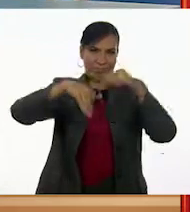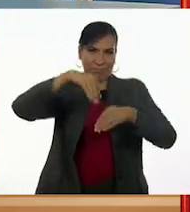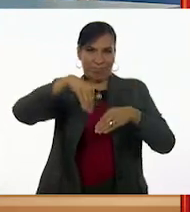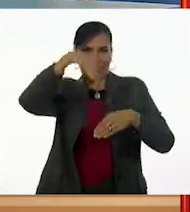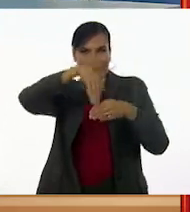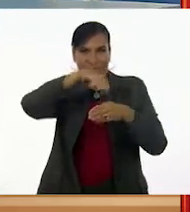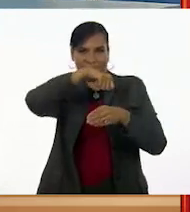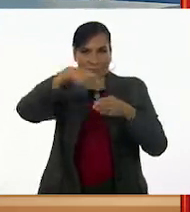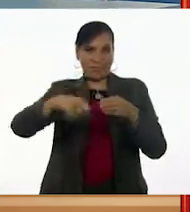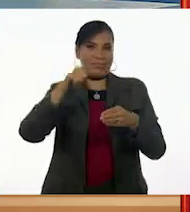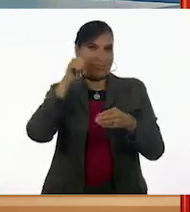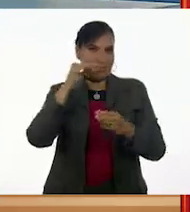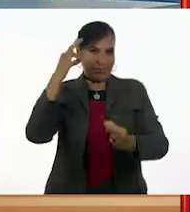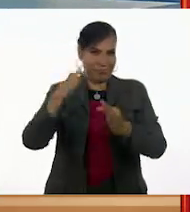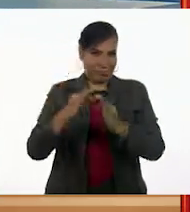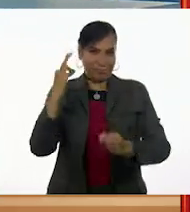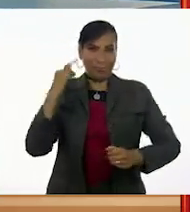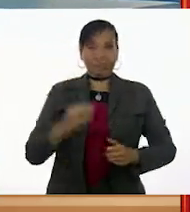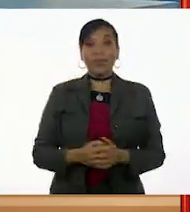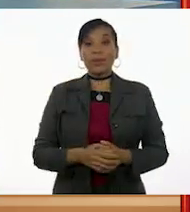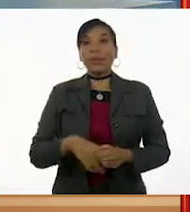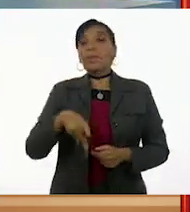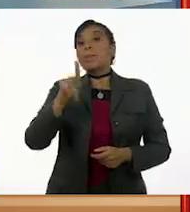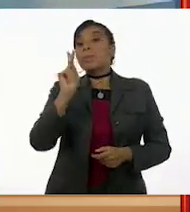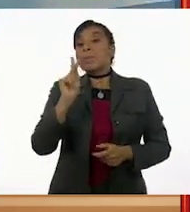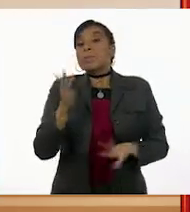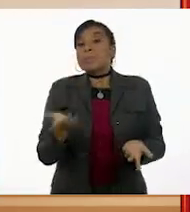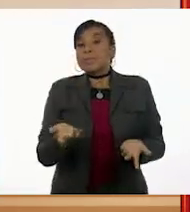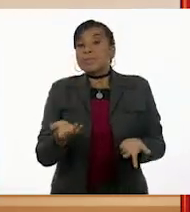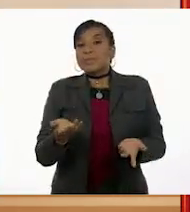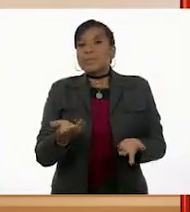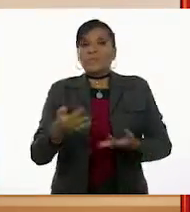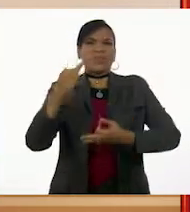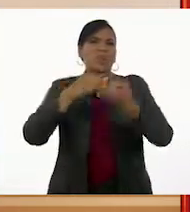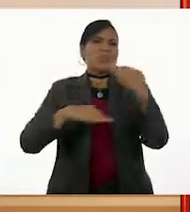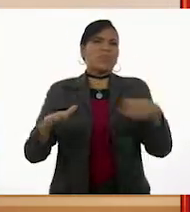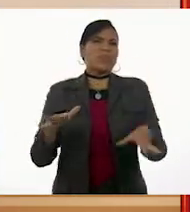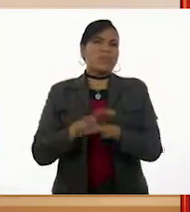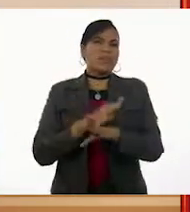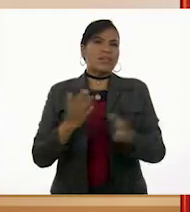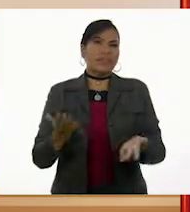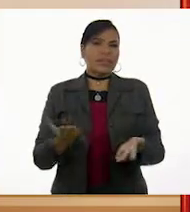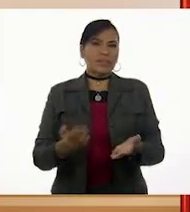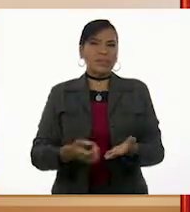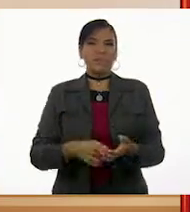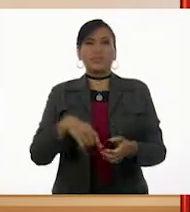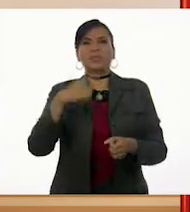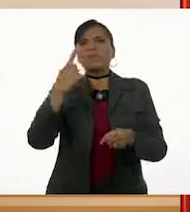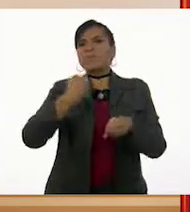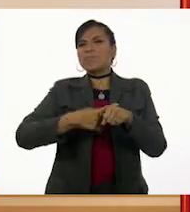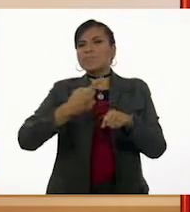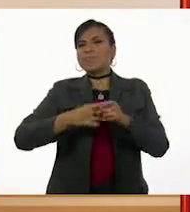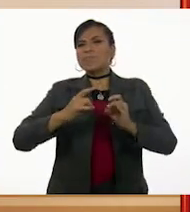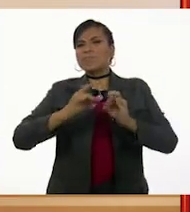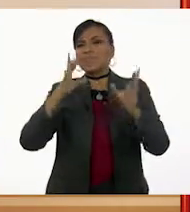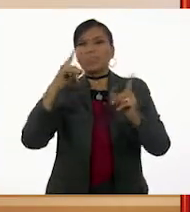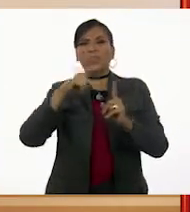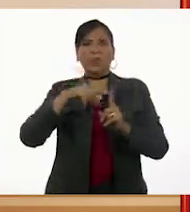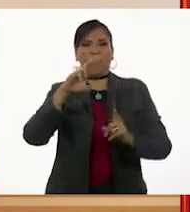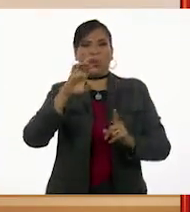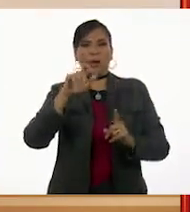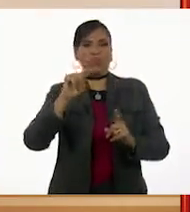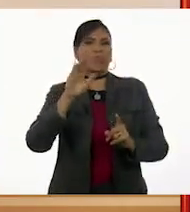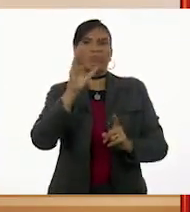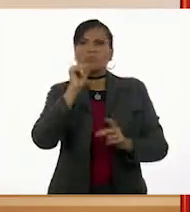listo para el día siguiente. Pero entonces, todo cambió. Una enfermedad hizo que Roberto